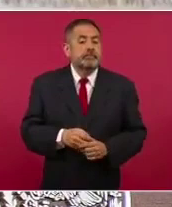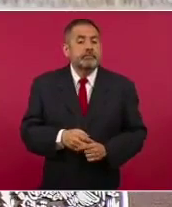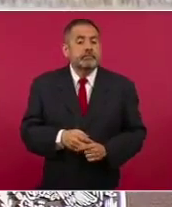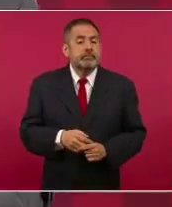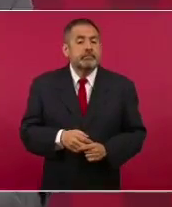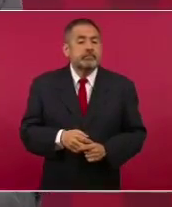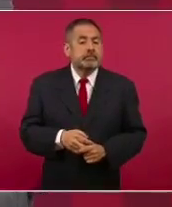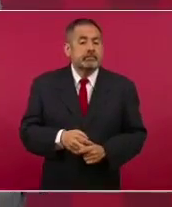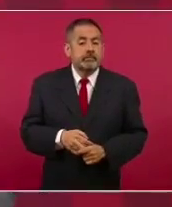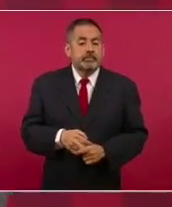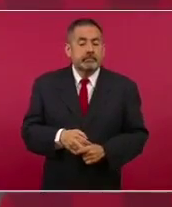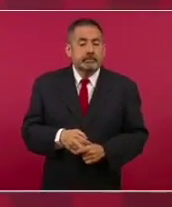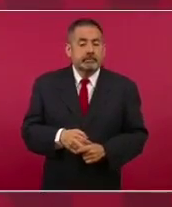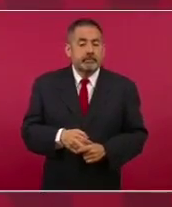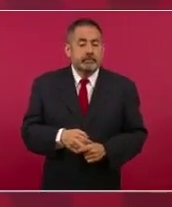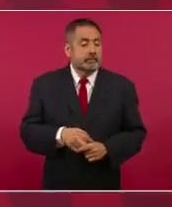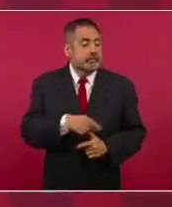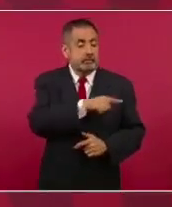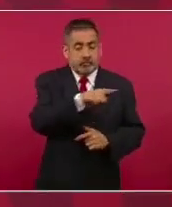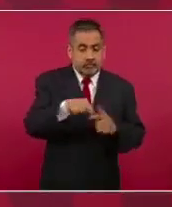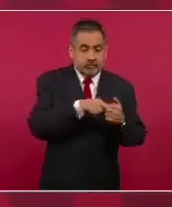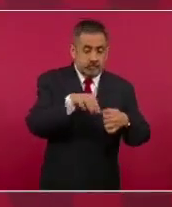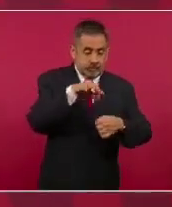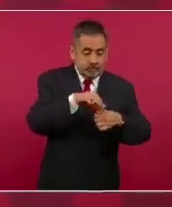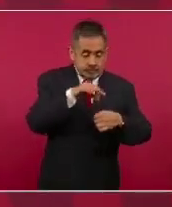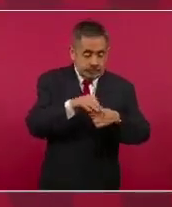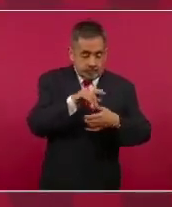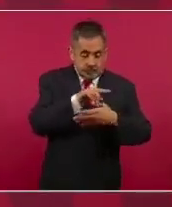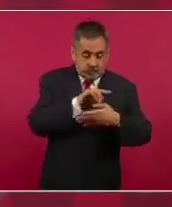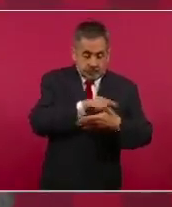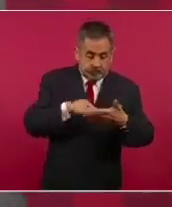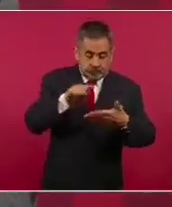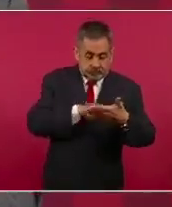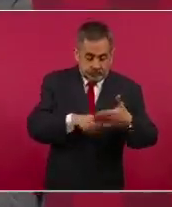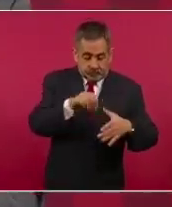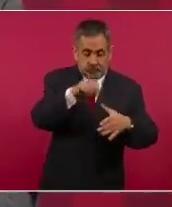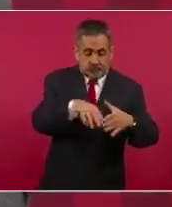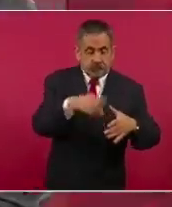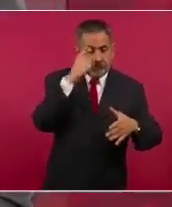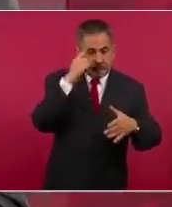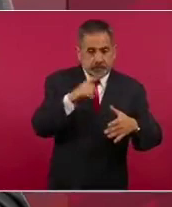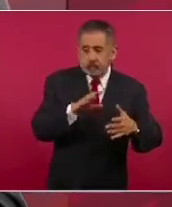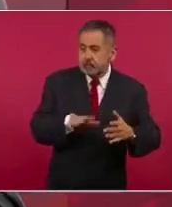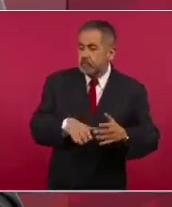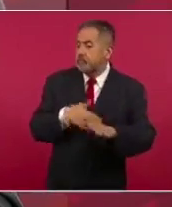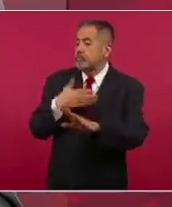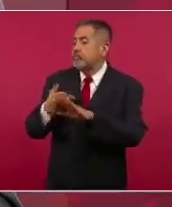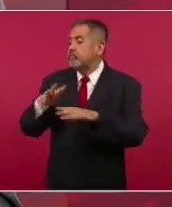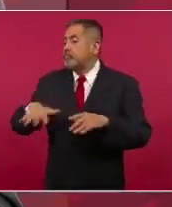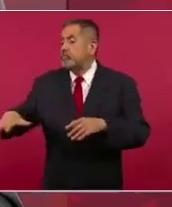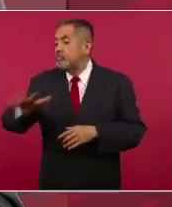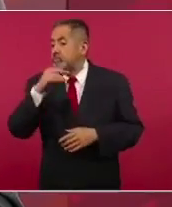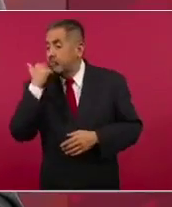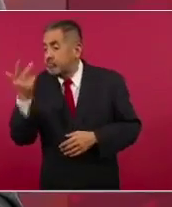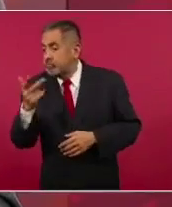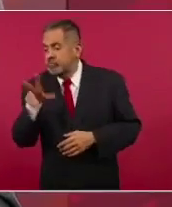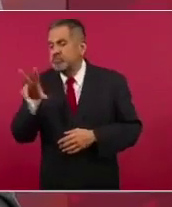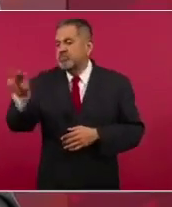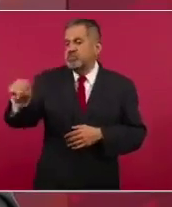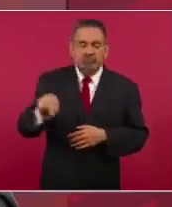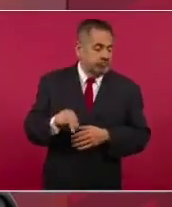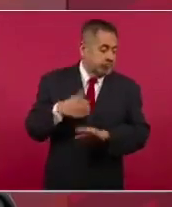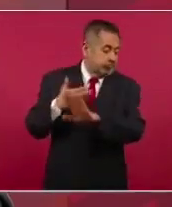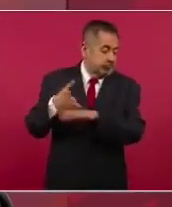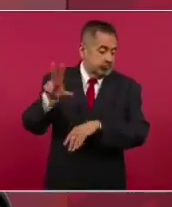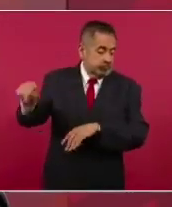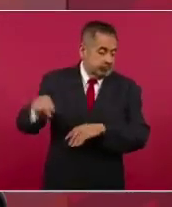a votar en contra de lo que quiere el pueblo, de